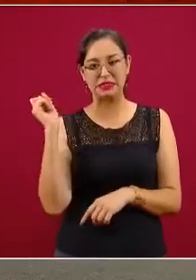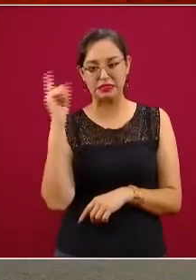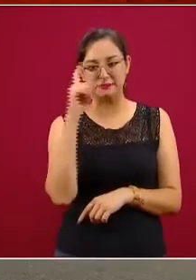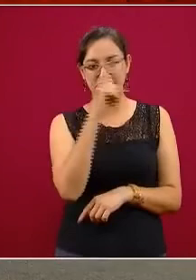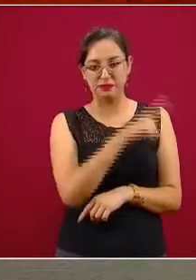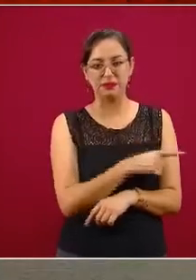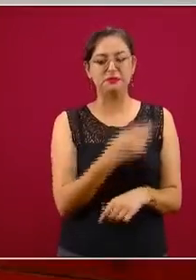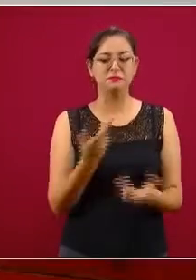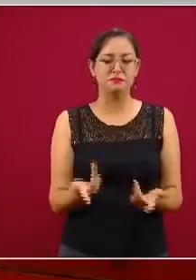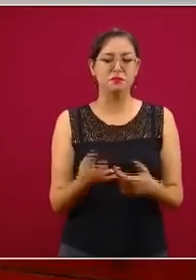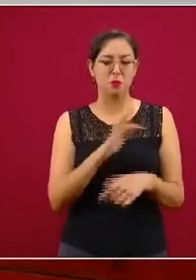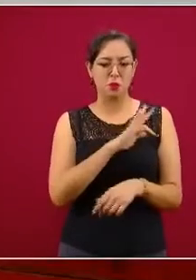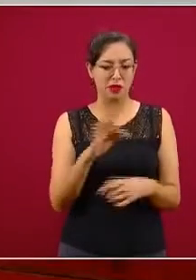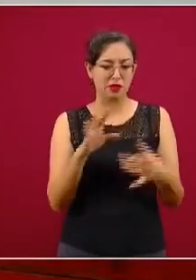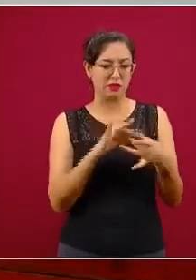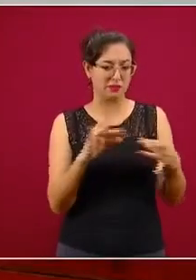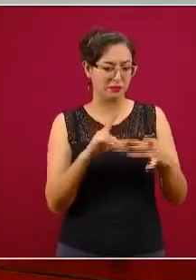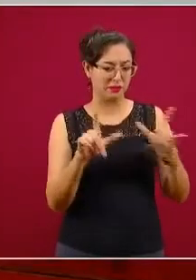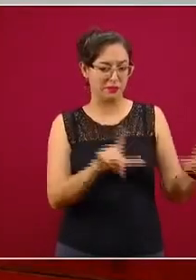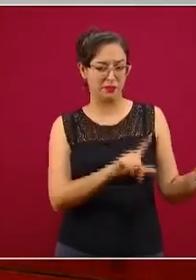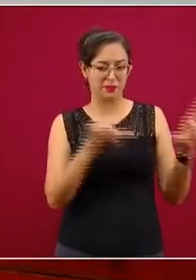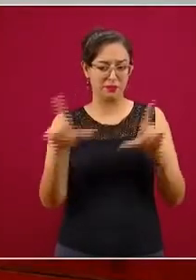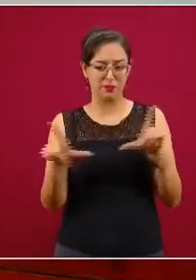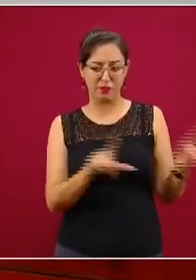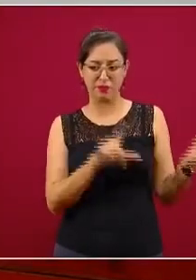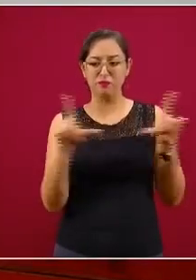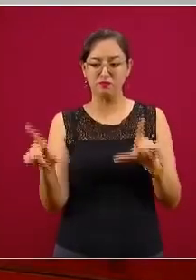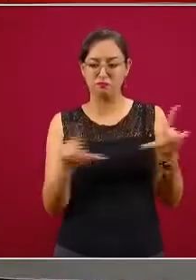digo rápido, pero para dar algunos datos.